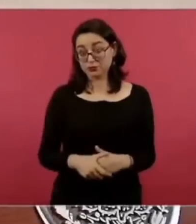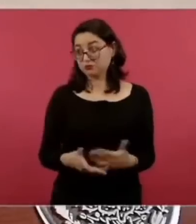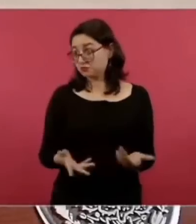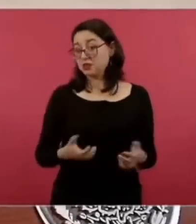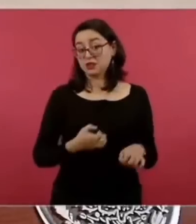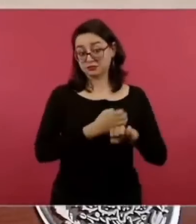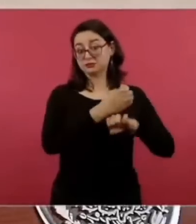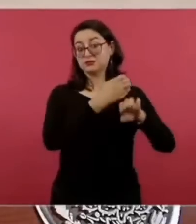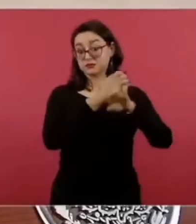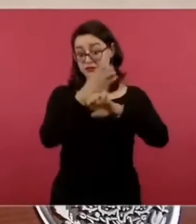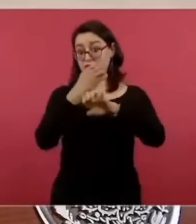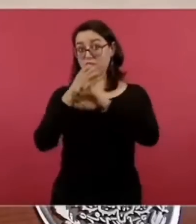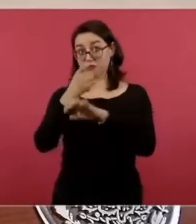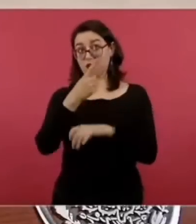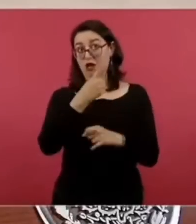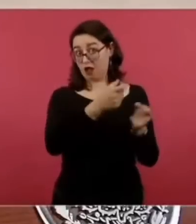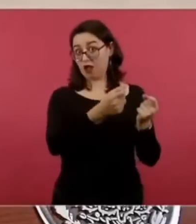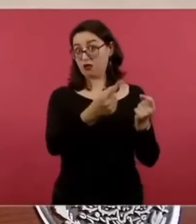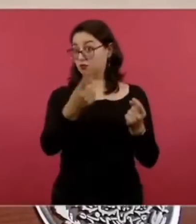eran